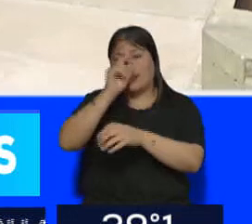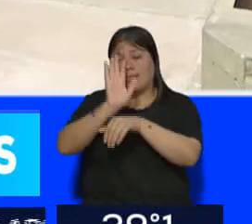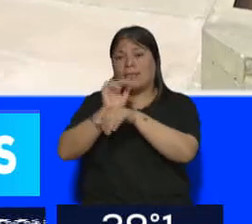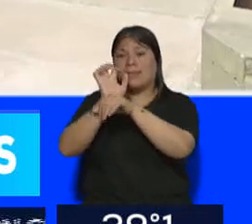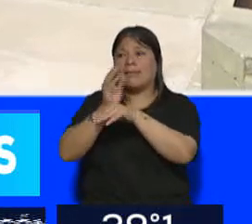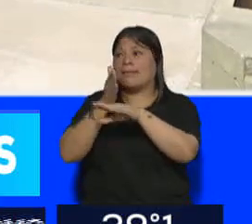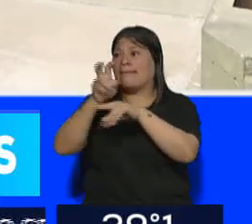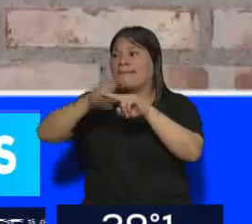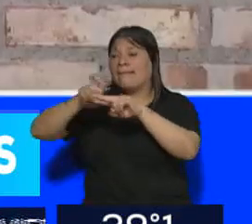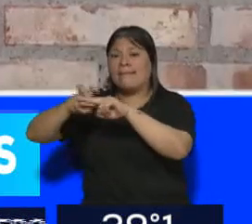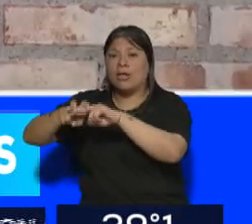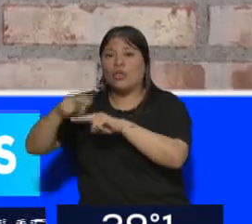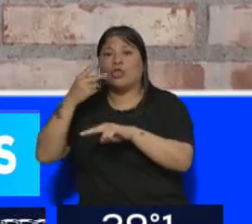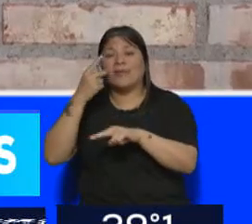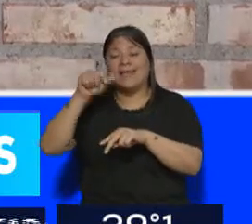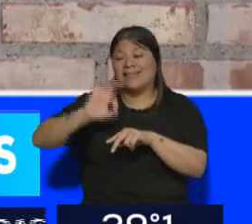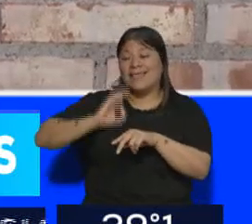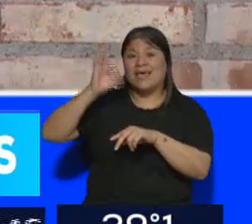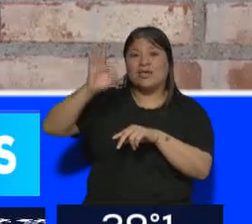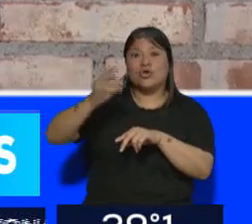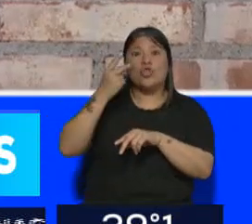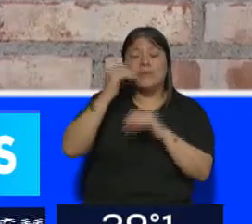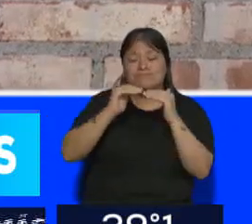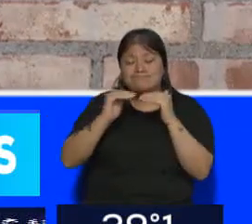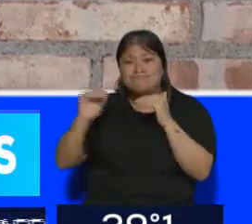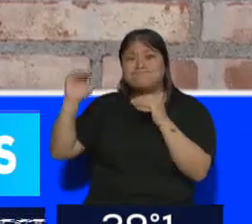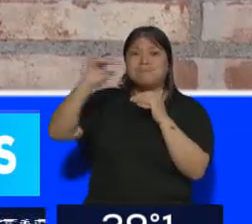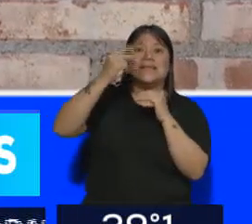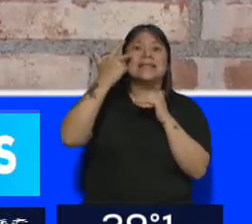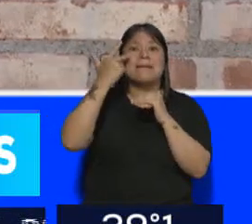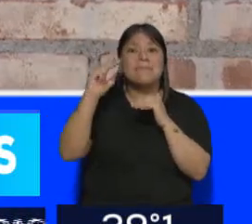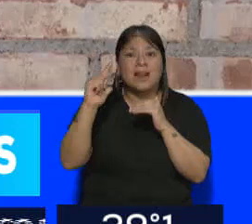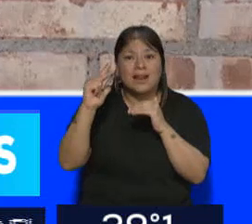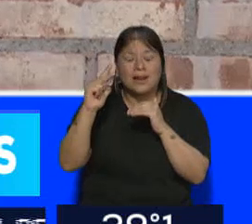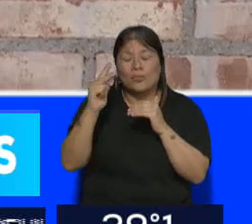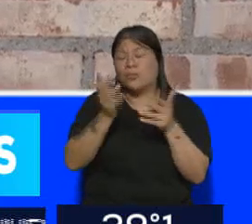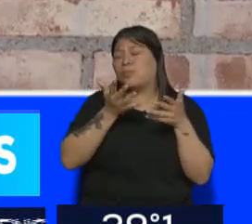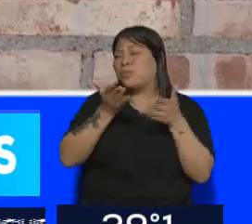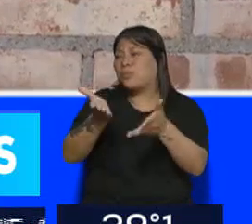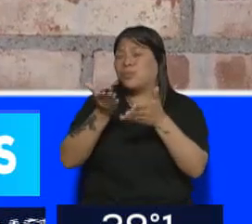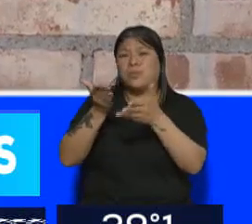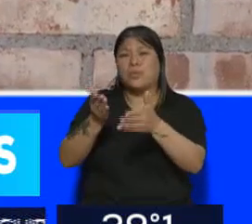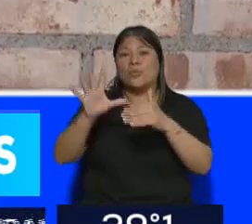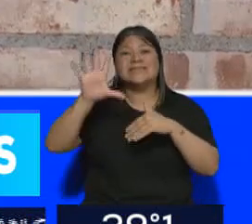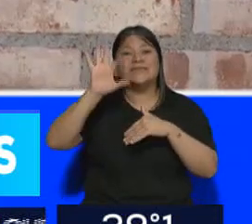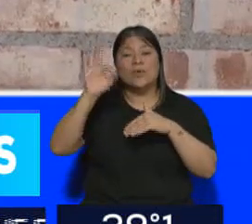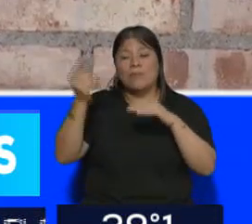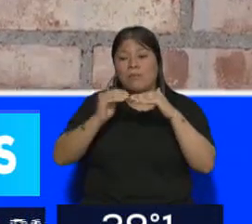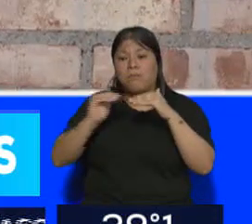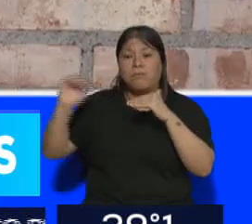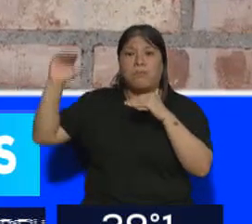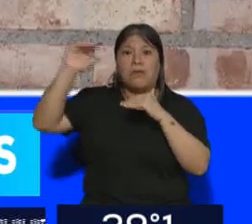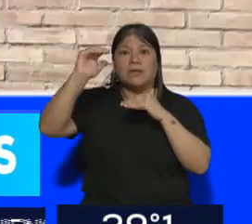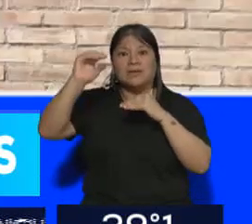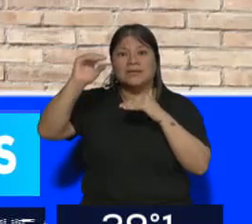colegios de la Universidad Nacional de Cuyo, este año esa cantidad superó los 3000 es decir, que la demanda creció un 50% y de